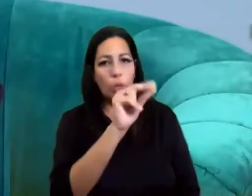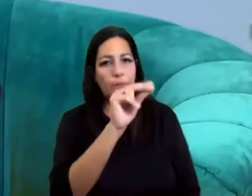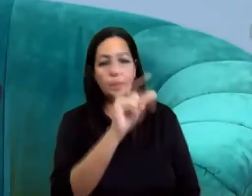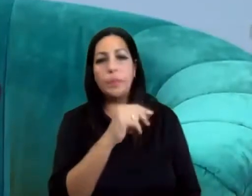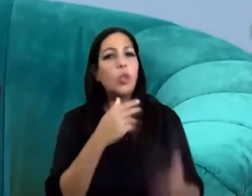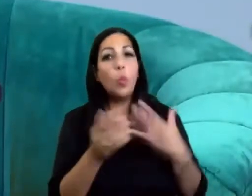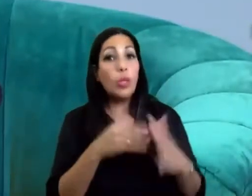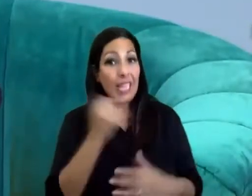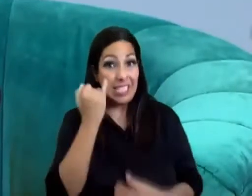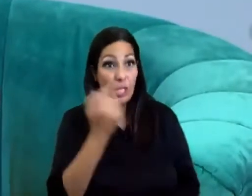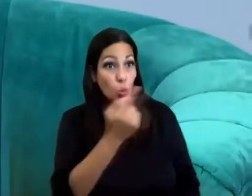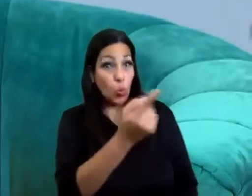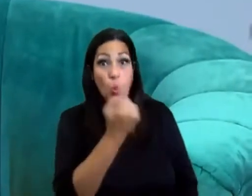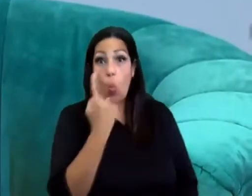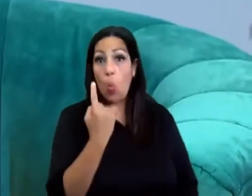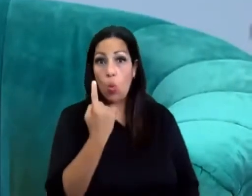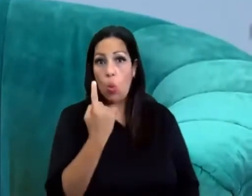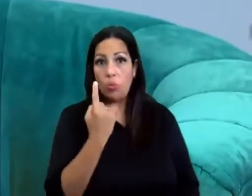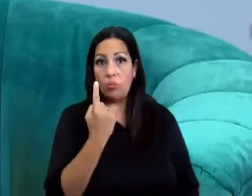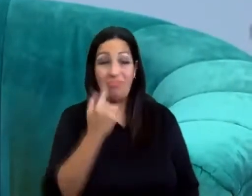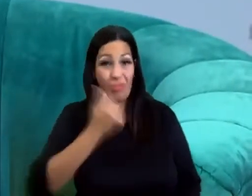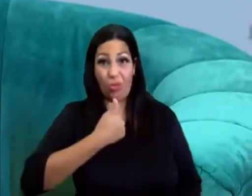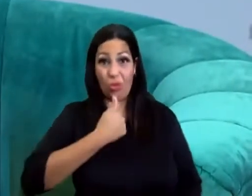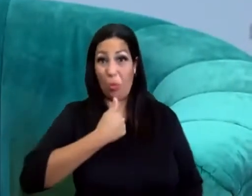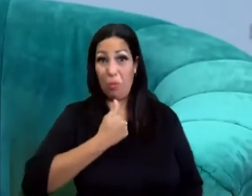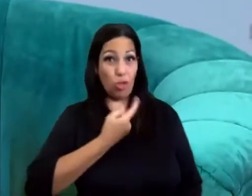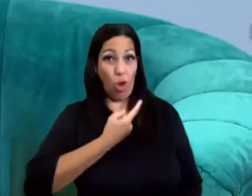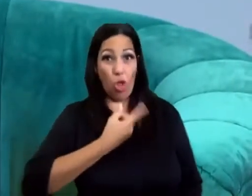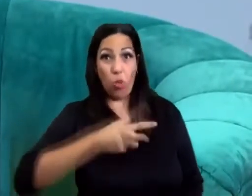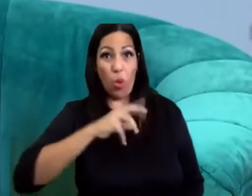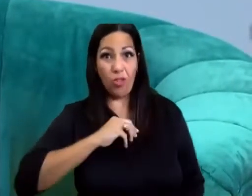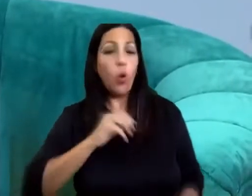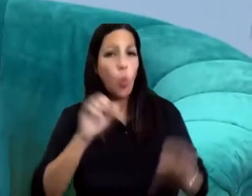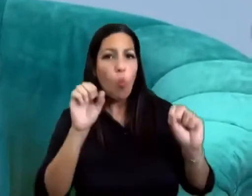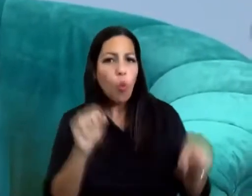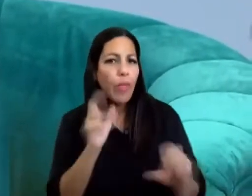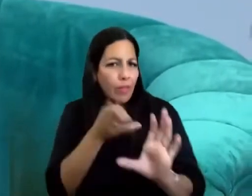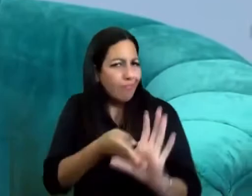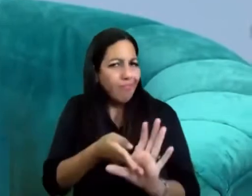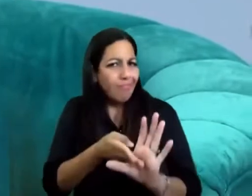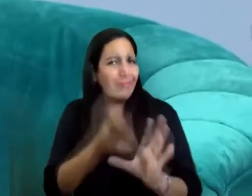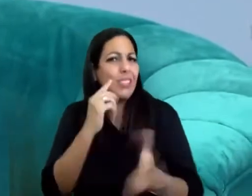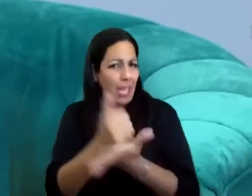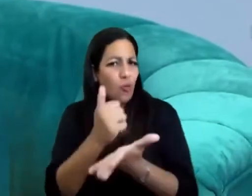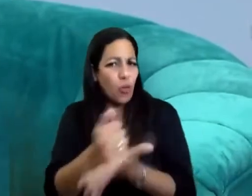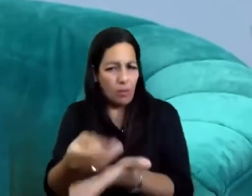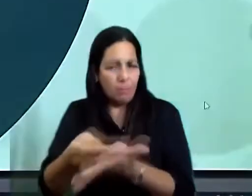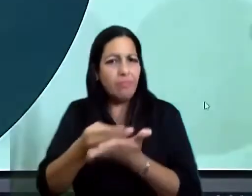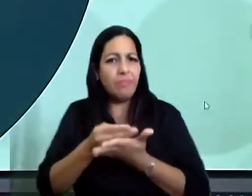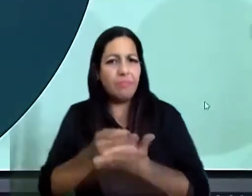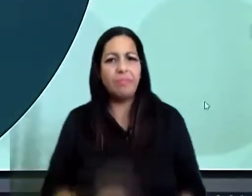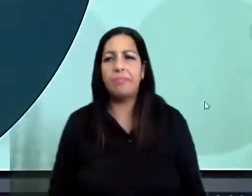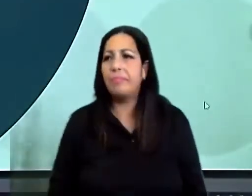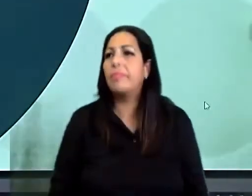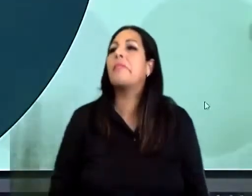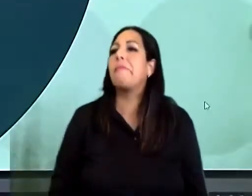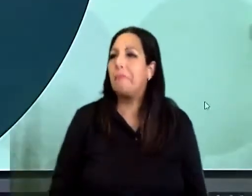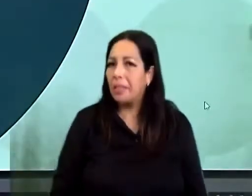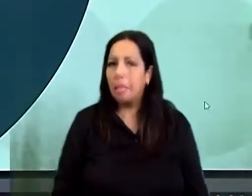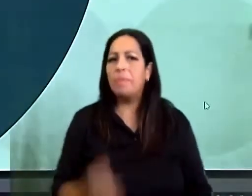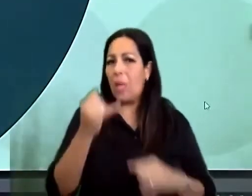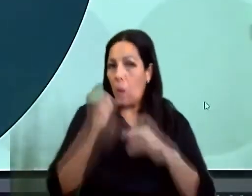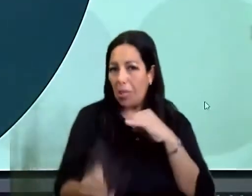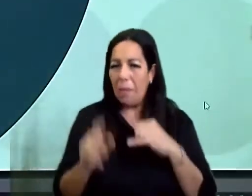no. Así sea usted un solo practitioner, usted puede participar de estos fondos y recibir la subvención. Y nuestra